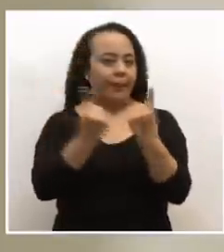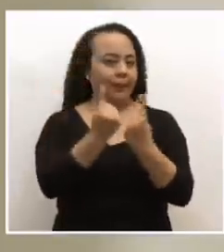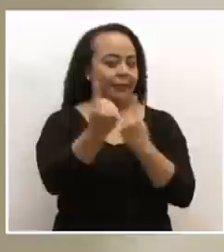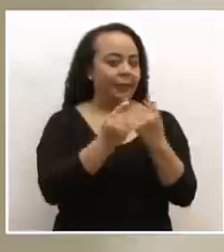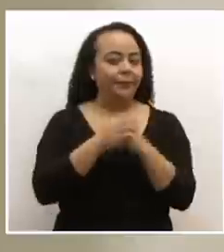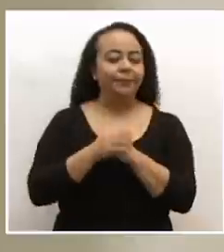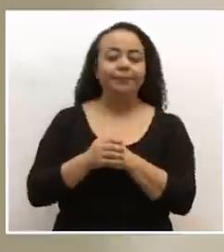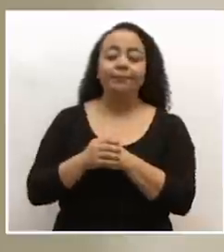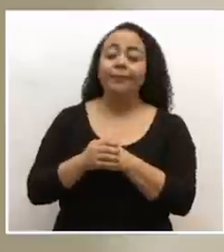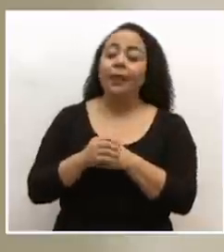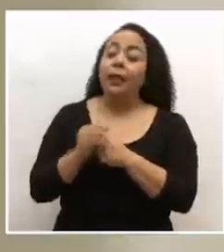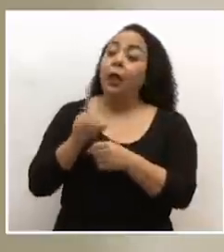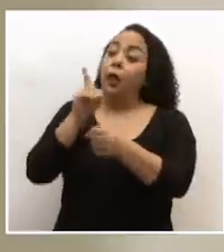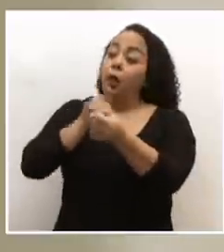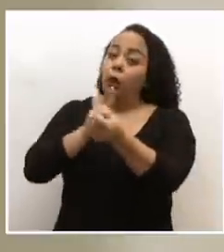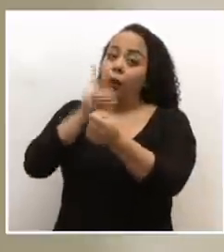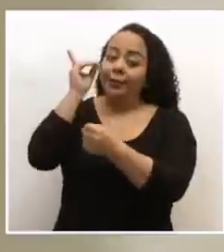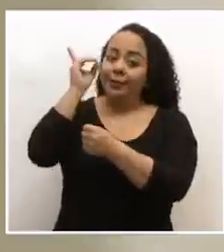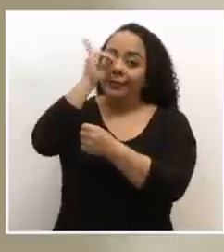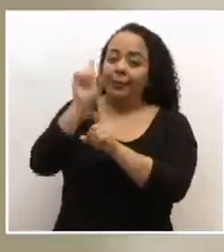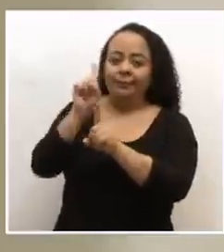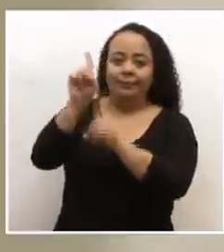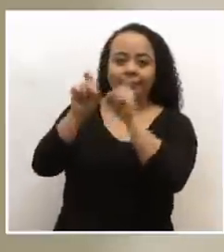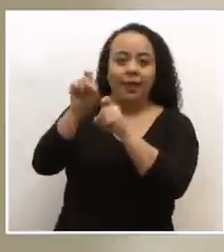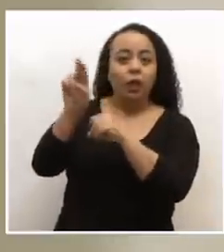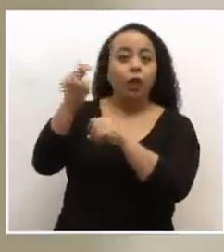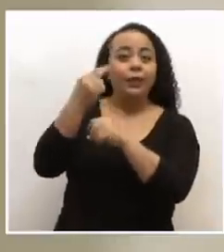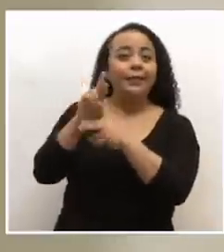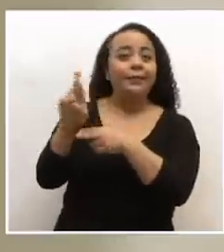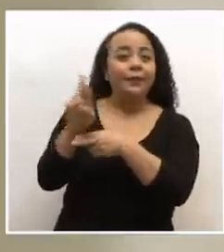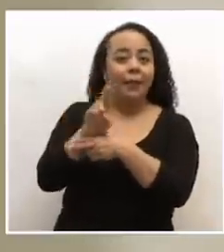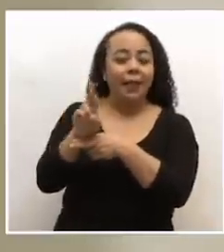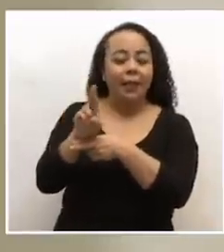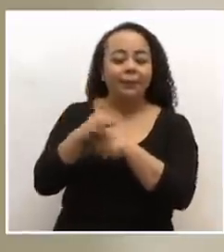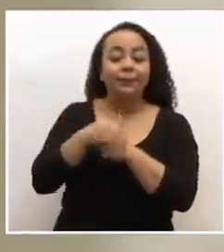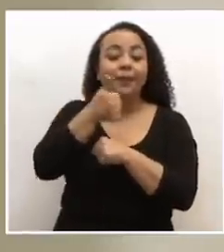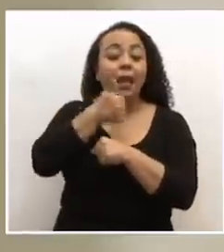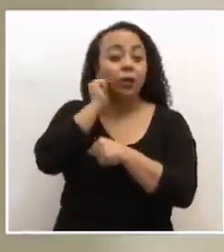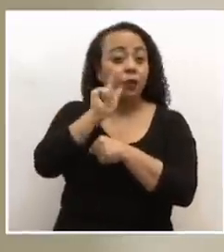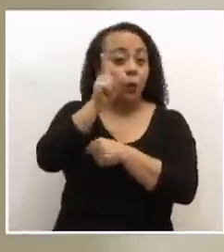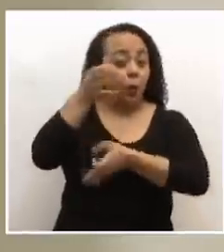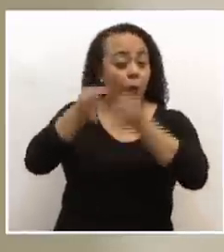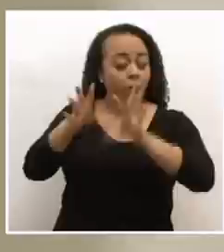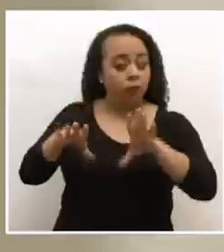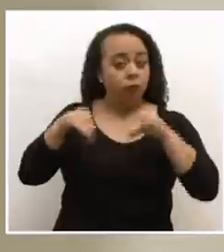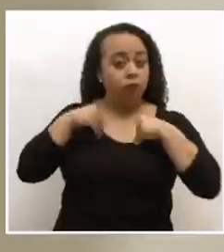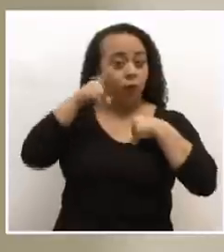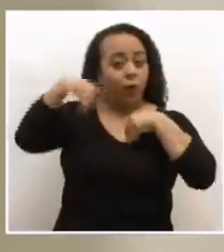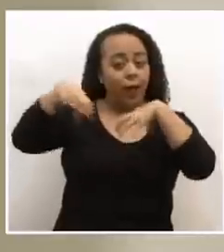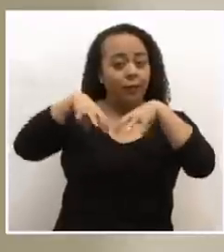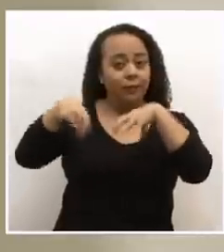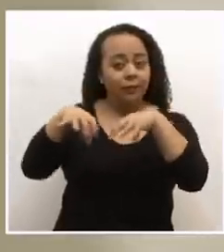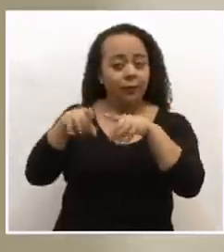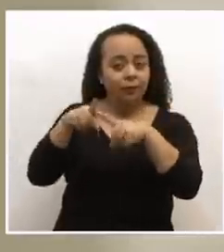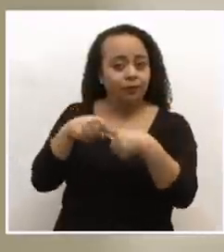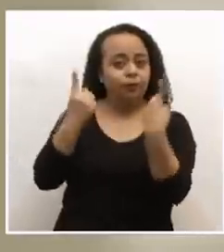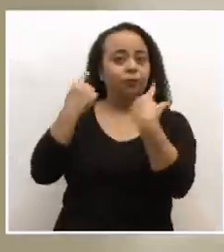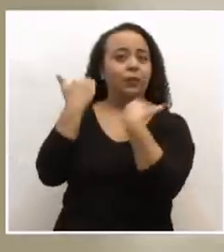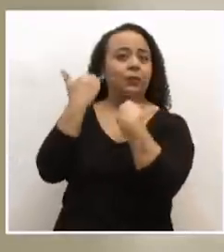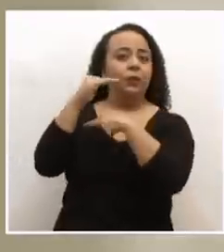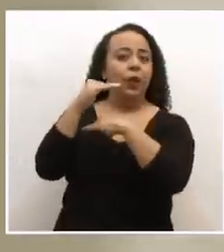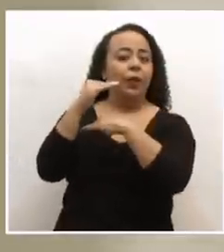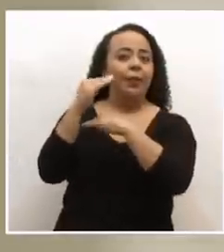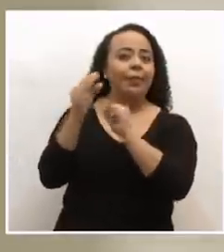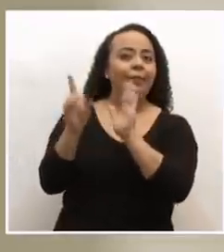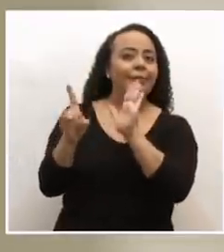Doctor Salas, consulta Noticias Repretel. Anoche un juzgado admitió una acción contra la restricción en desamparados.